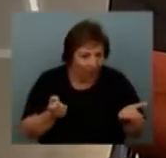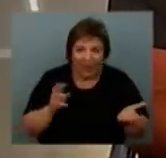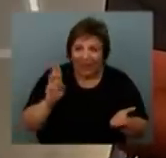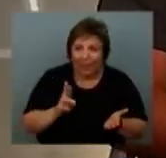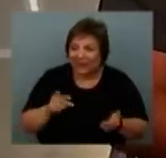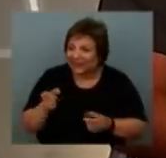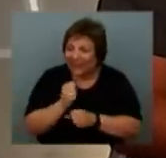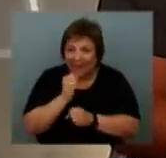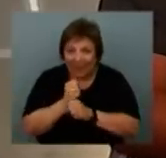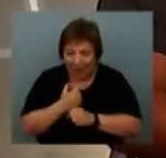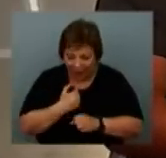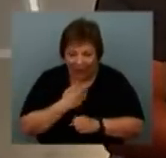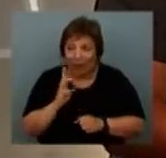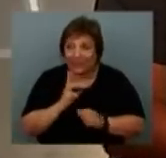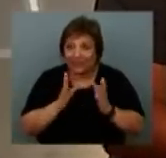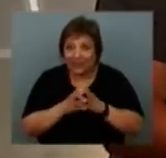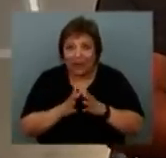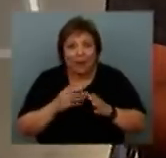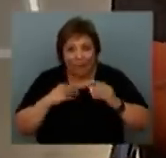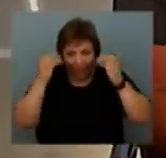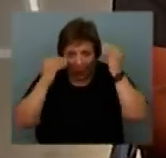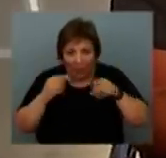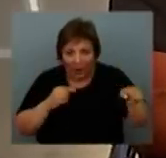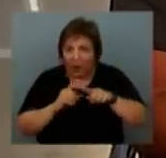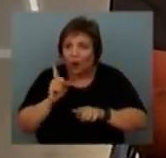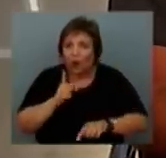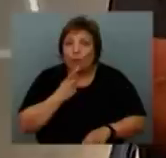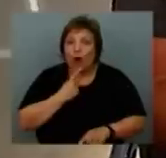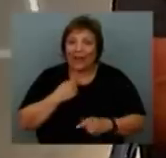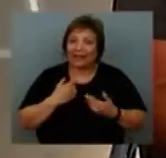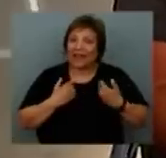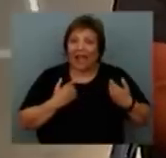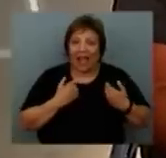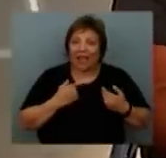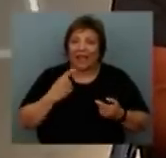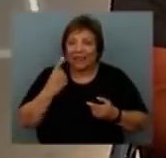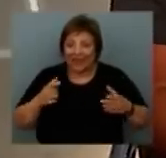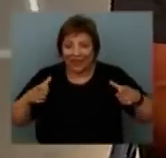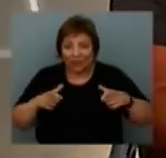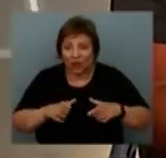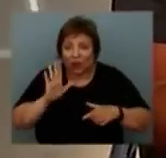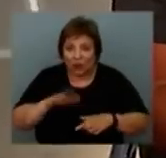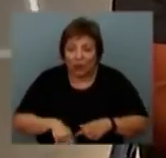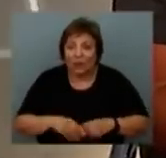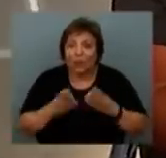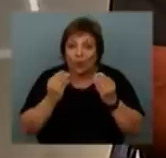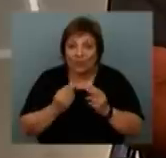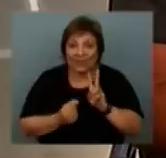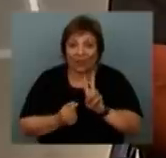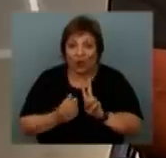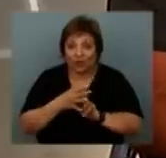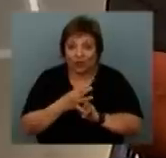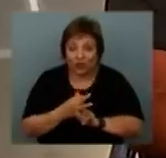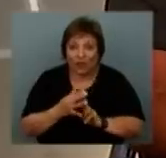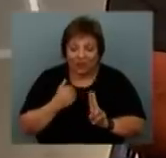a los trabajadores lo hace desde el punto de vista de la clase trabajadora y no desde la clase política. Y en un directorio de estas características se conjugan ambas situaciones,